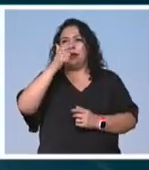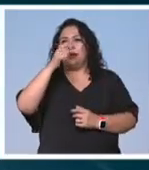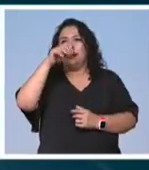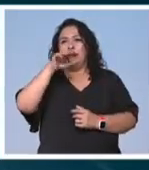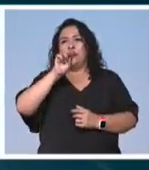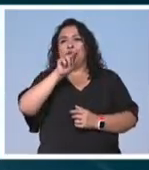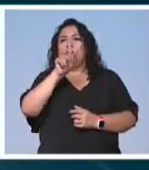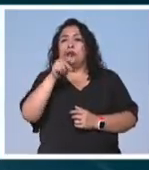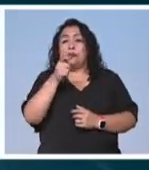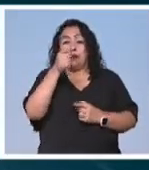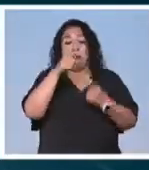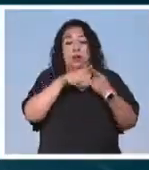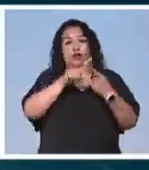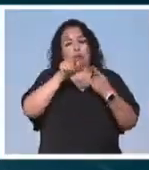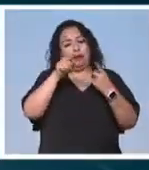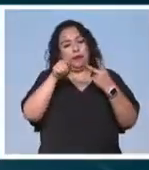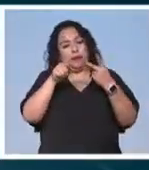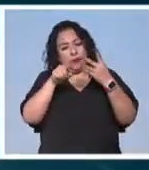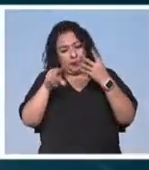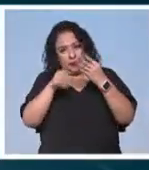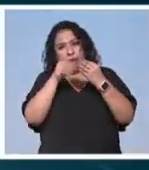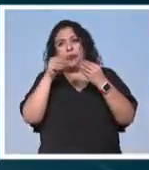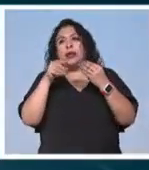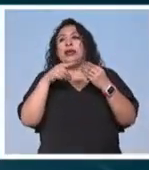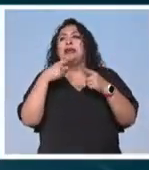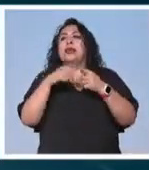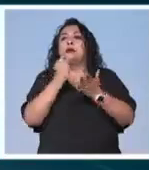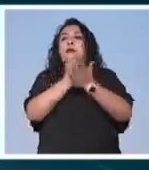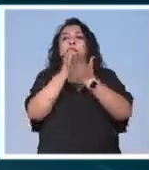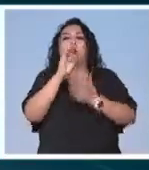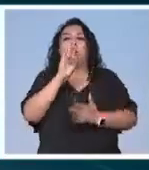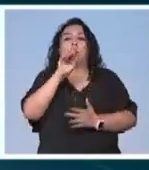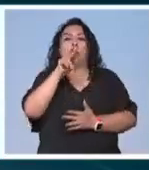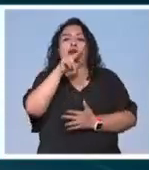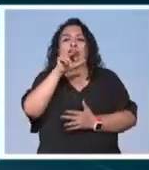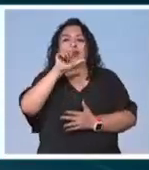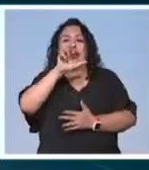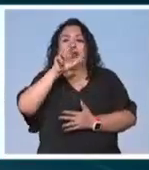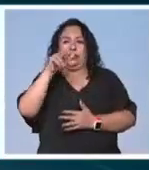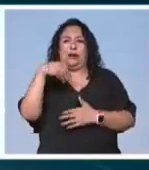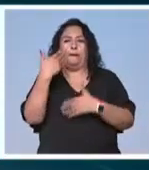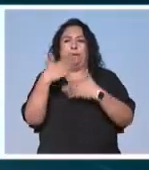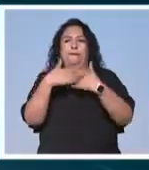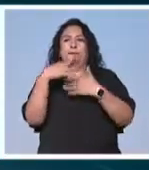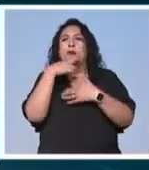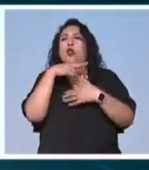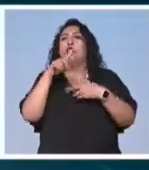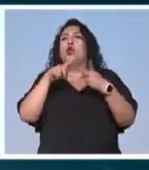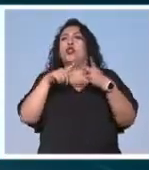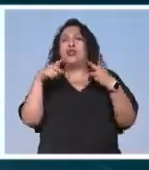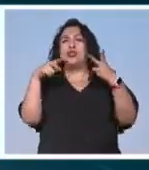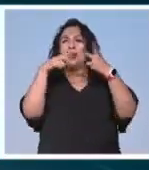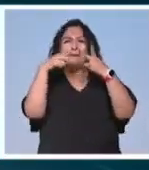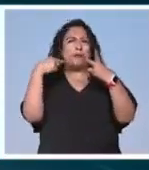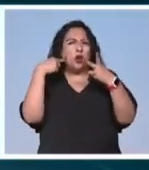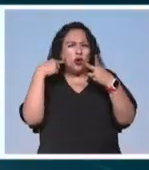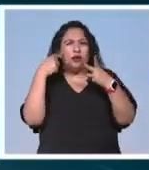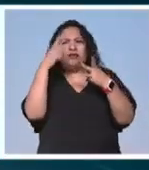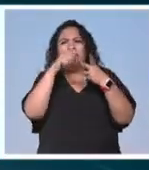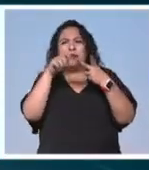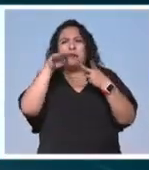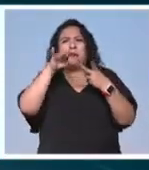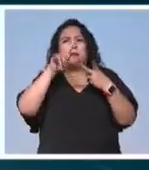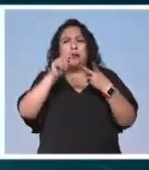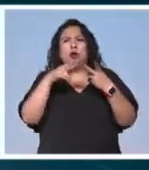es el primero de una serie de títulos que sacará bonilla artigas editores pronto saldrán un templo en el oído ensayos sobre el